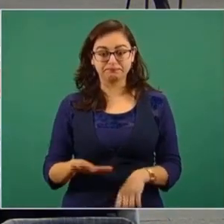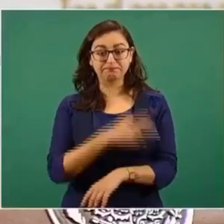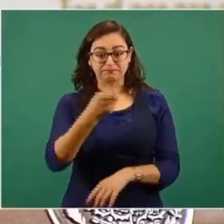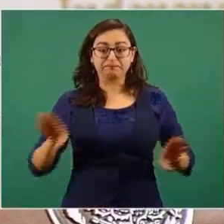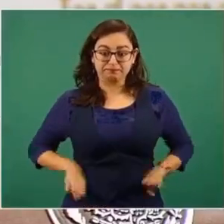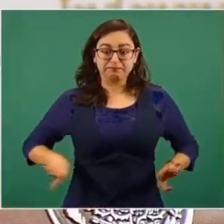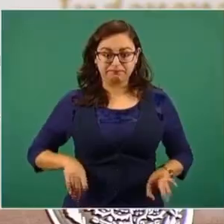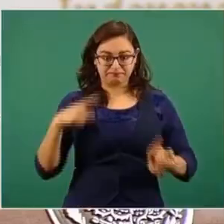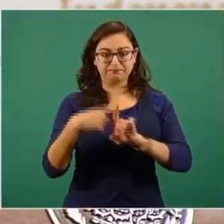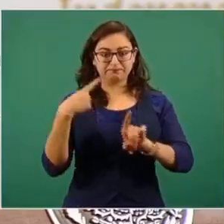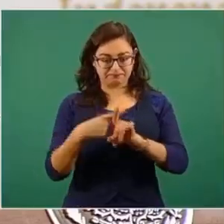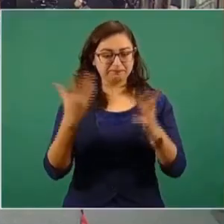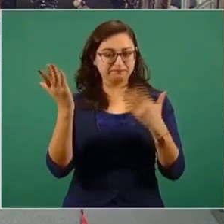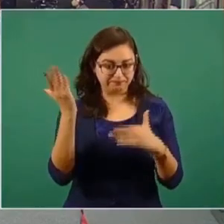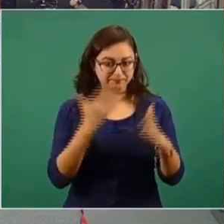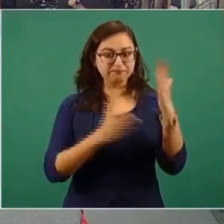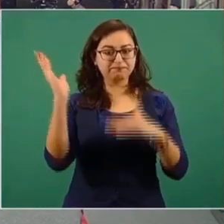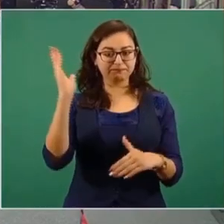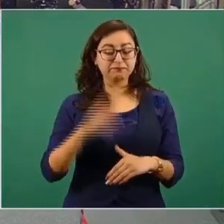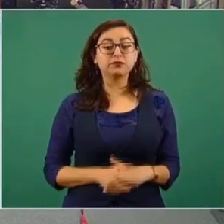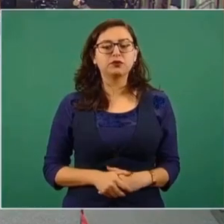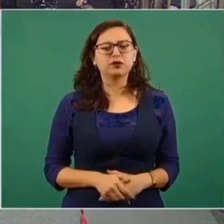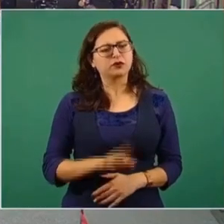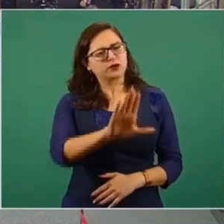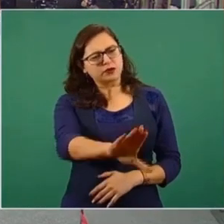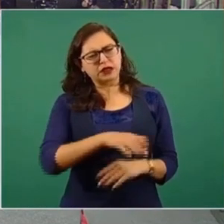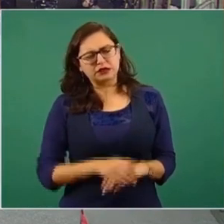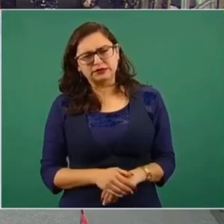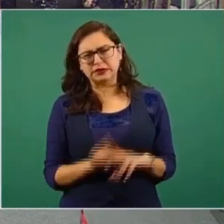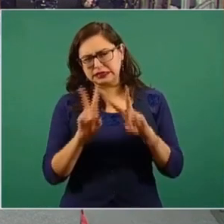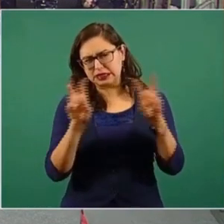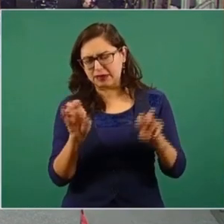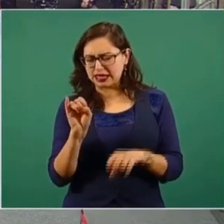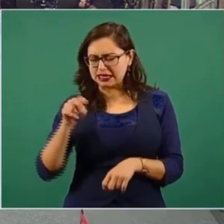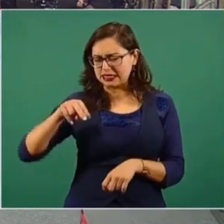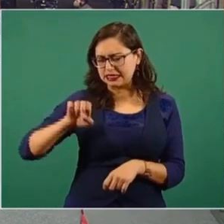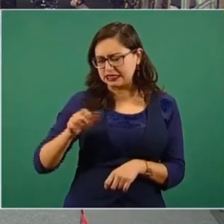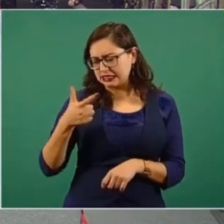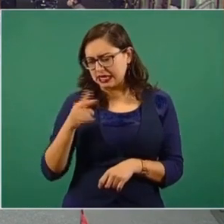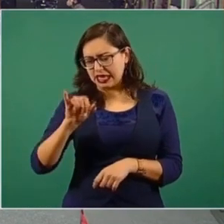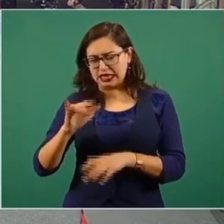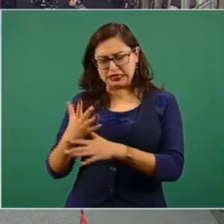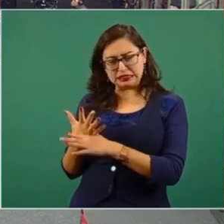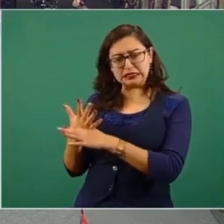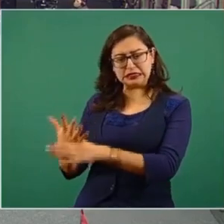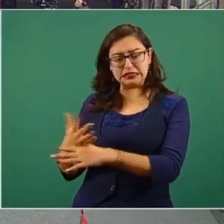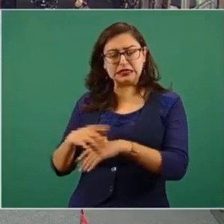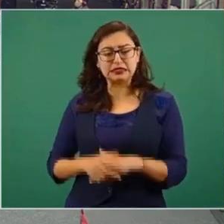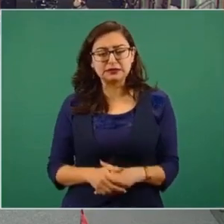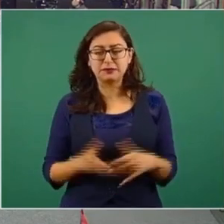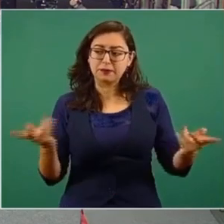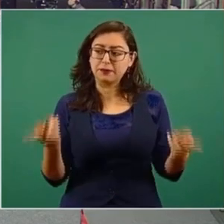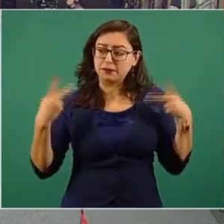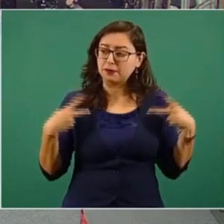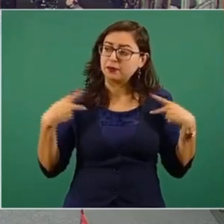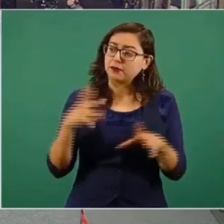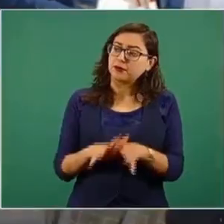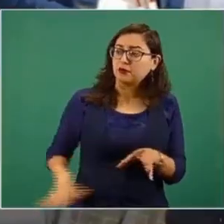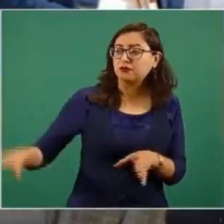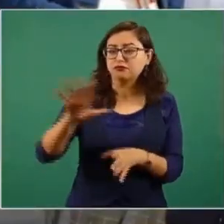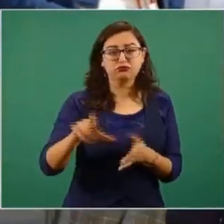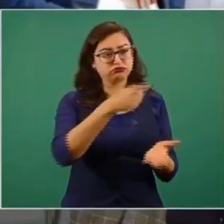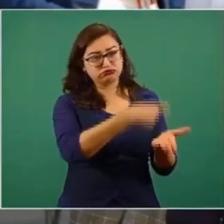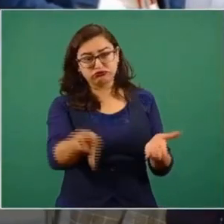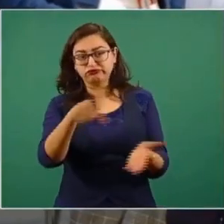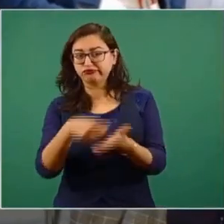eso estoy optimista y vamos a salir adelante. Sobre el tema del consumo, también el Inegi iba a conocer que sí afectó la pandemia, el tema del consumo de los mexicanos, ¿qué datos